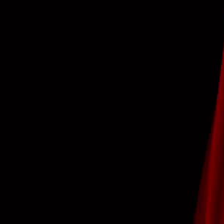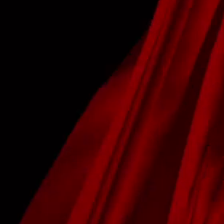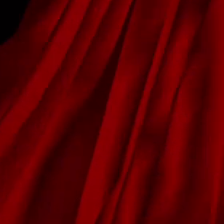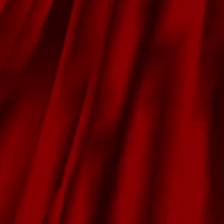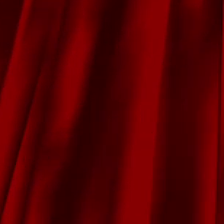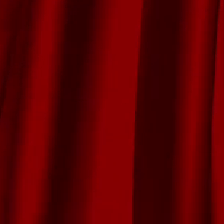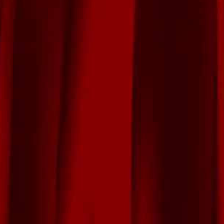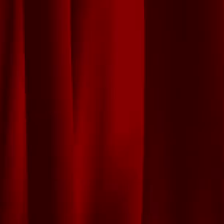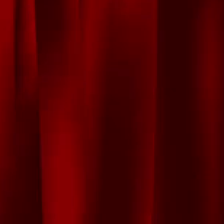Suprema Derecho.